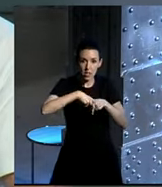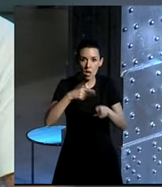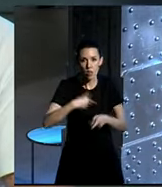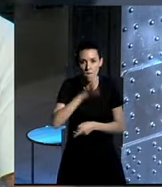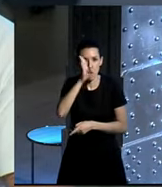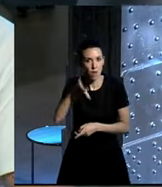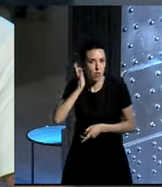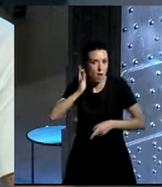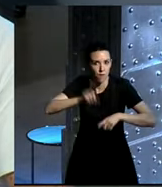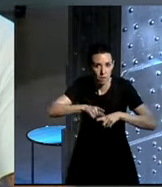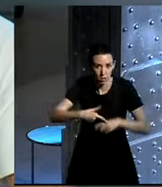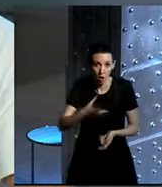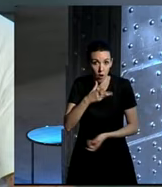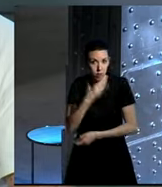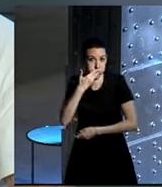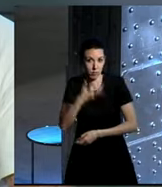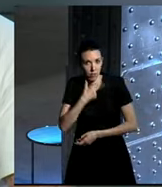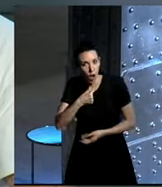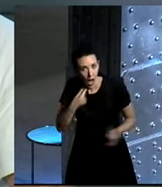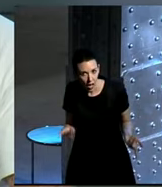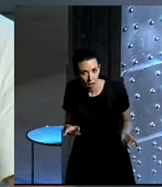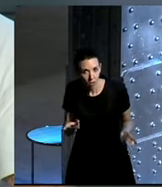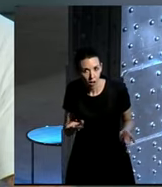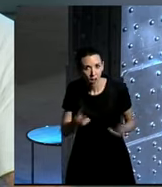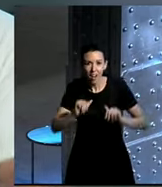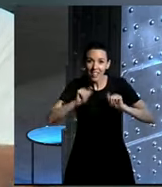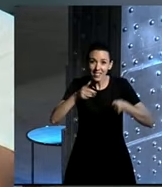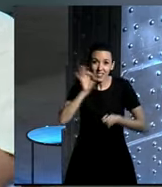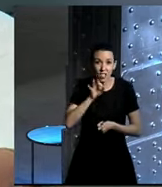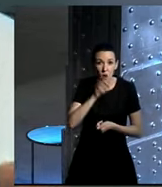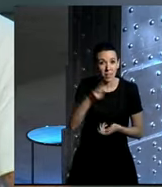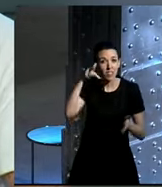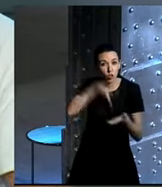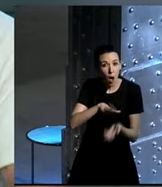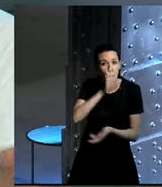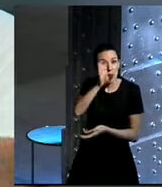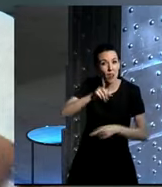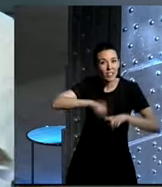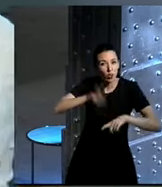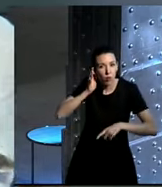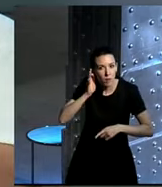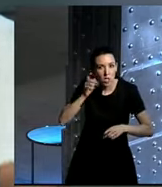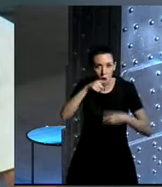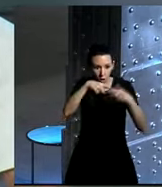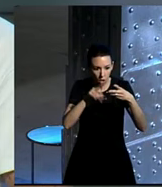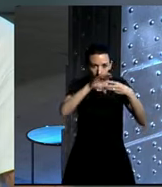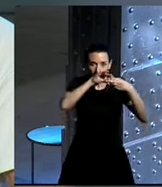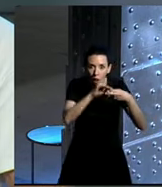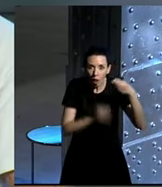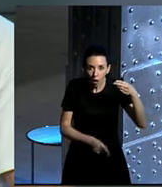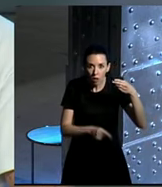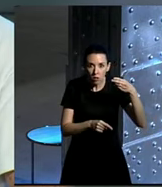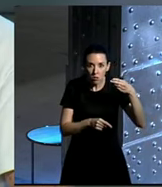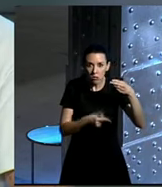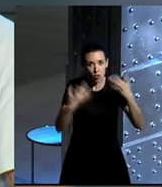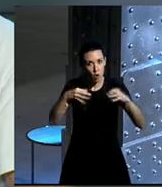Esto que ahora te hace mucha gracia y nos hace mucha gracia a todos, a principios del siglo XX, lo de placer sexual femenino, eran tres cosas que juntas en la misma frase no solían